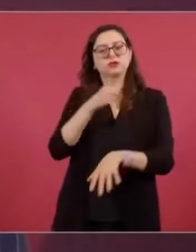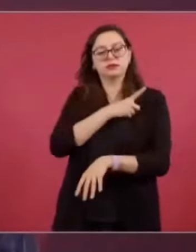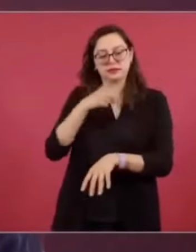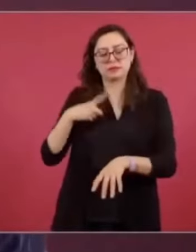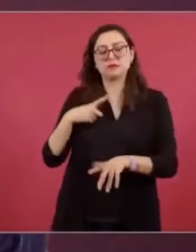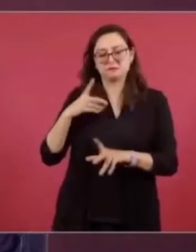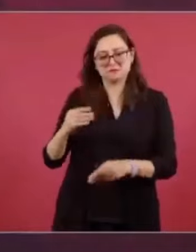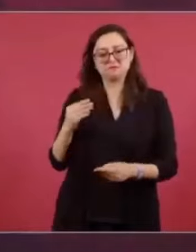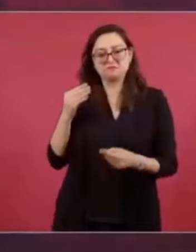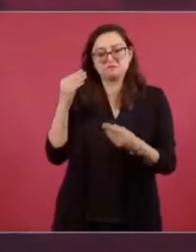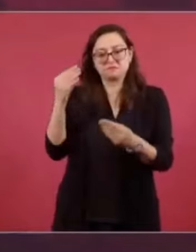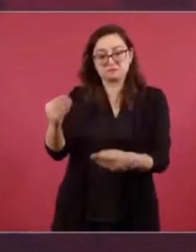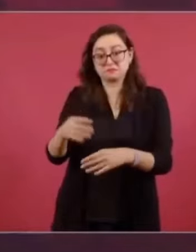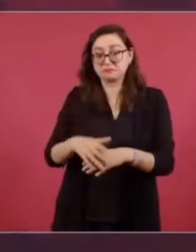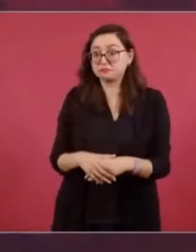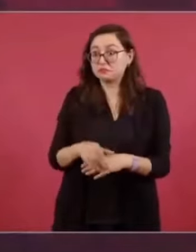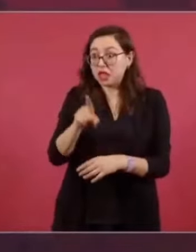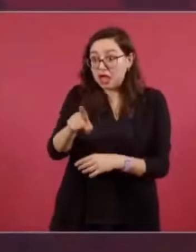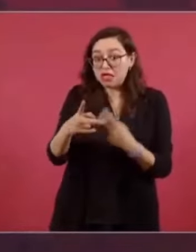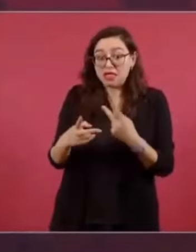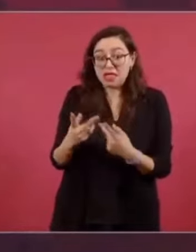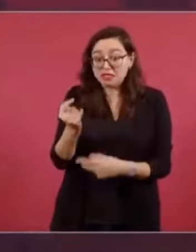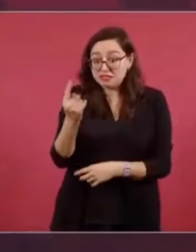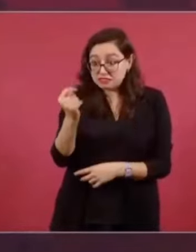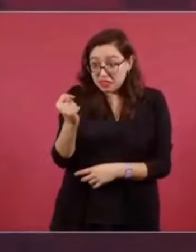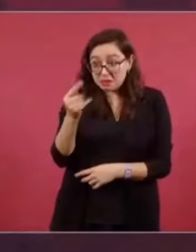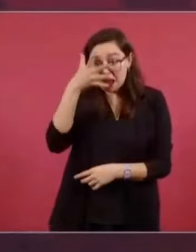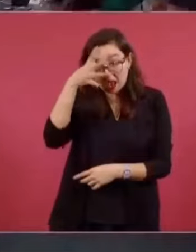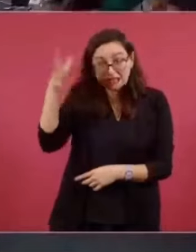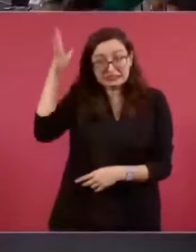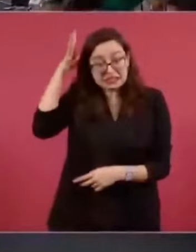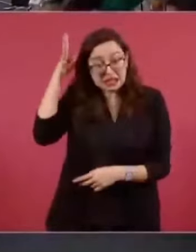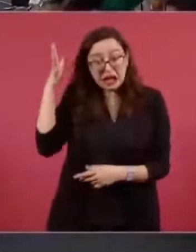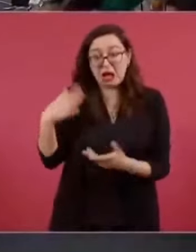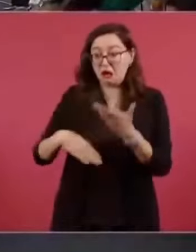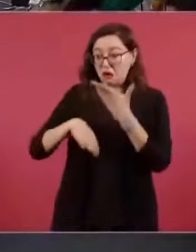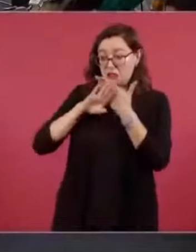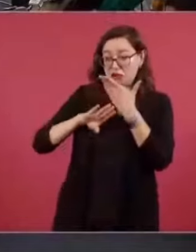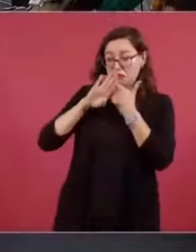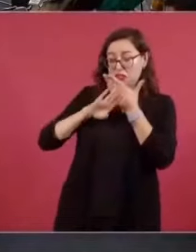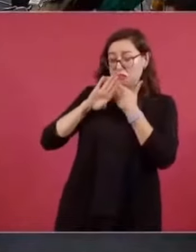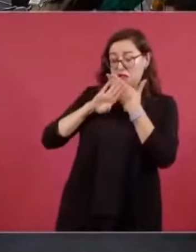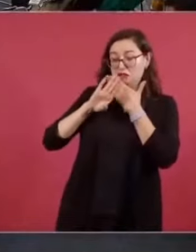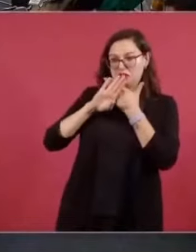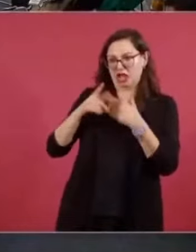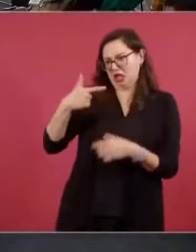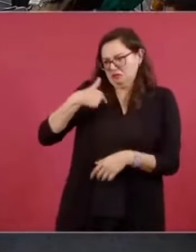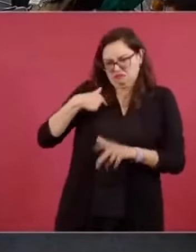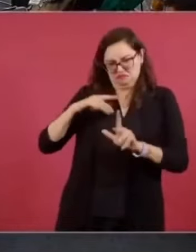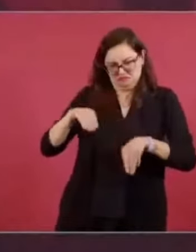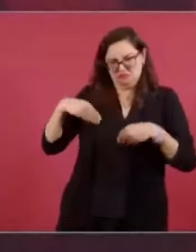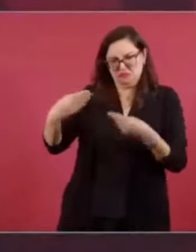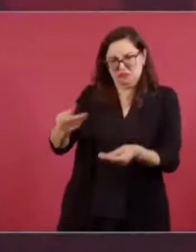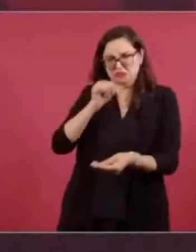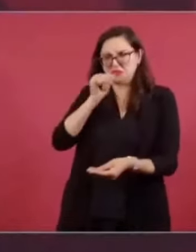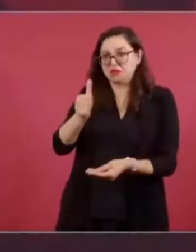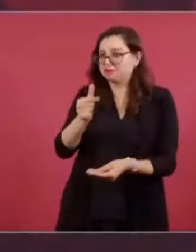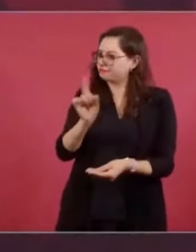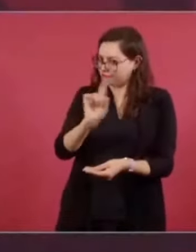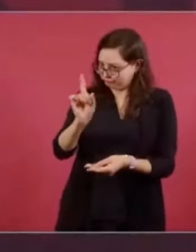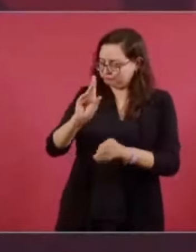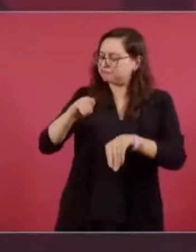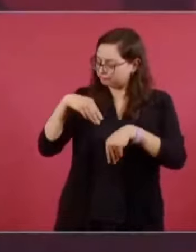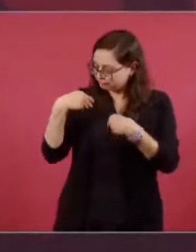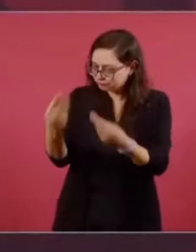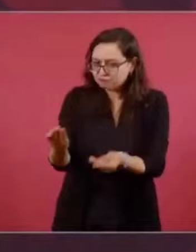de Azteca, que tienen una campaña ahora en contra de nosotros.